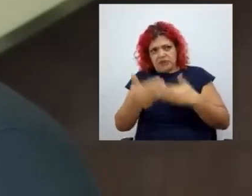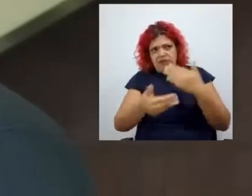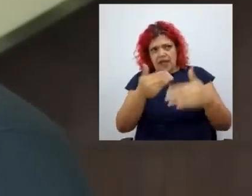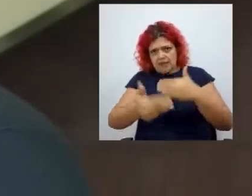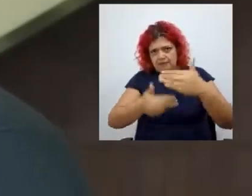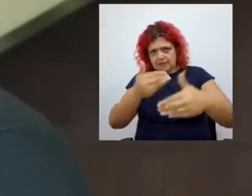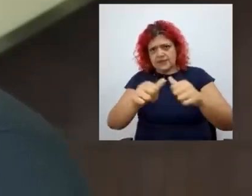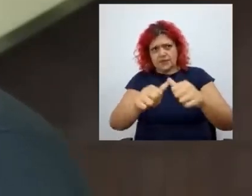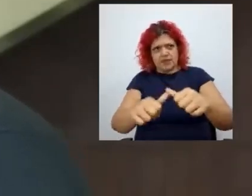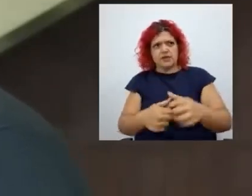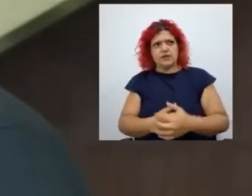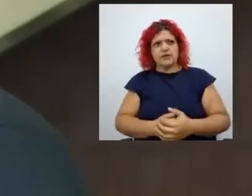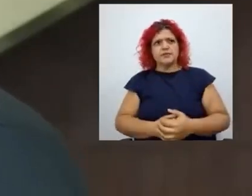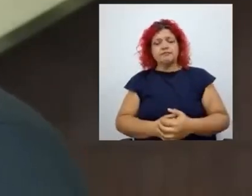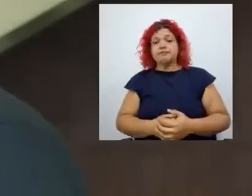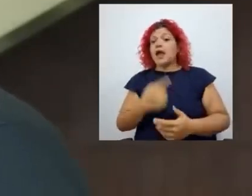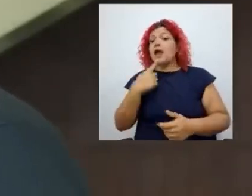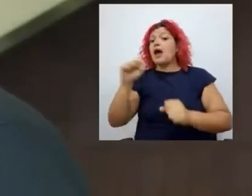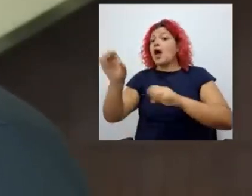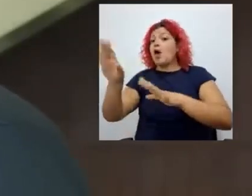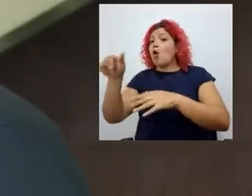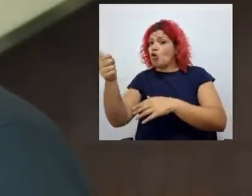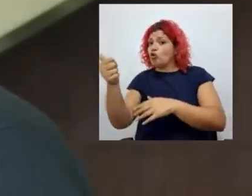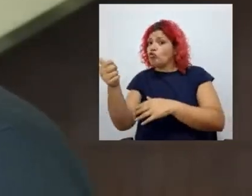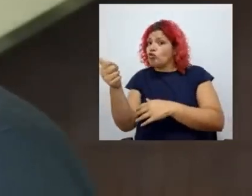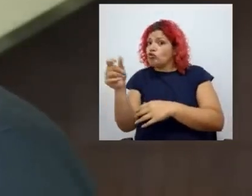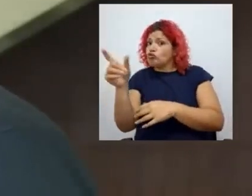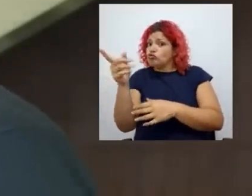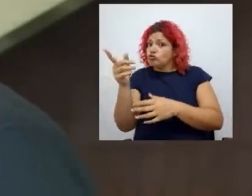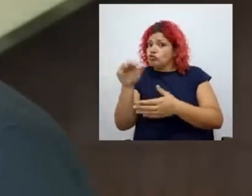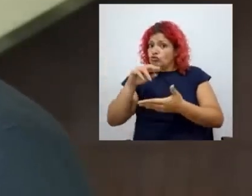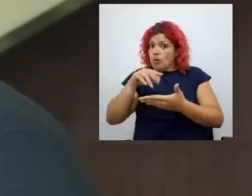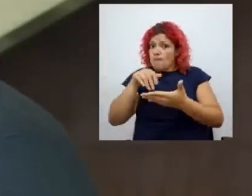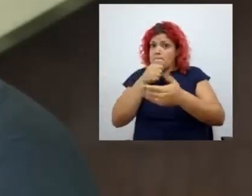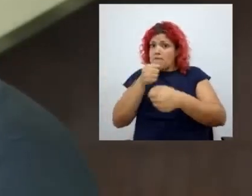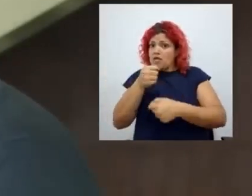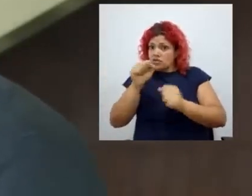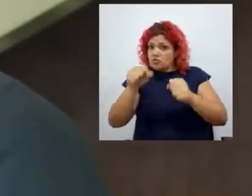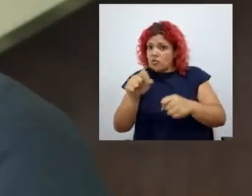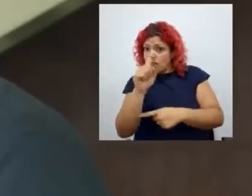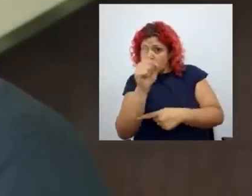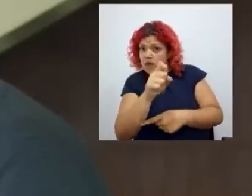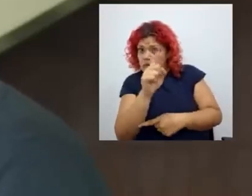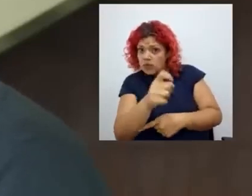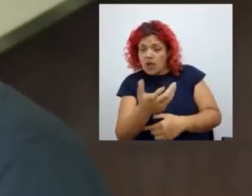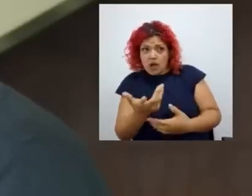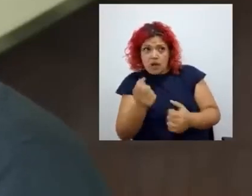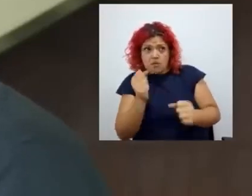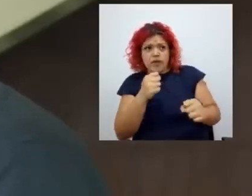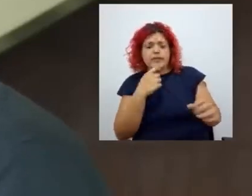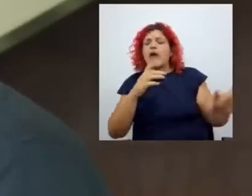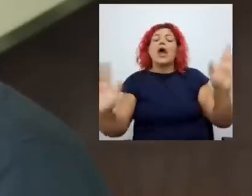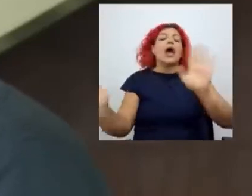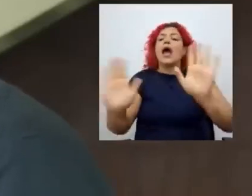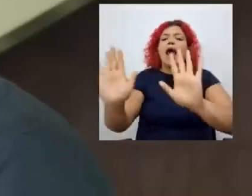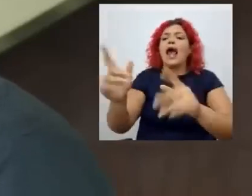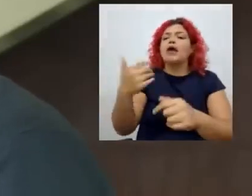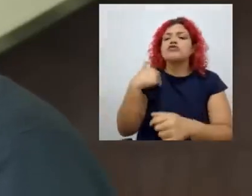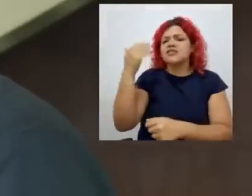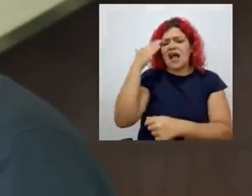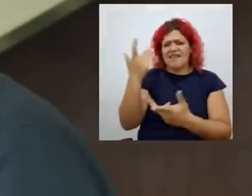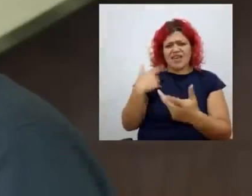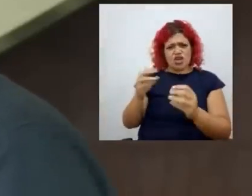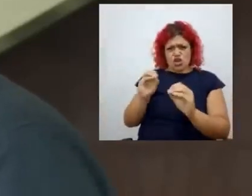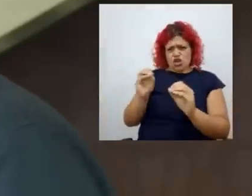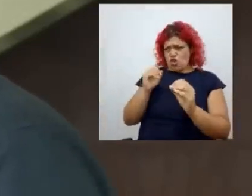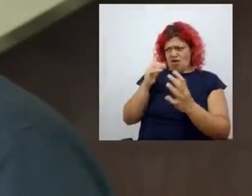Acá han permitido que otros colegas hagan preguntas que no tienen nada que ver con el tema. Y si tiene que ver porque tiene que ver con el Usted reconoce que no tiene nada que ver, Sí tiene